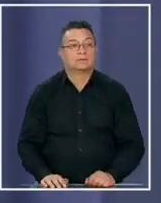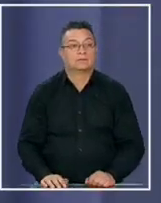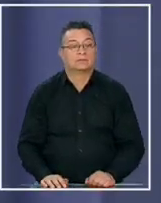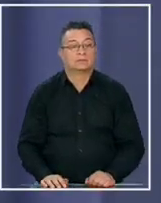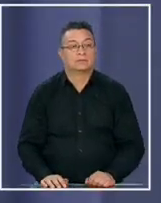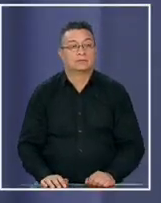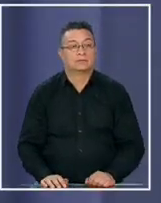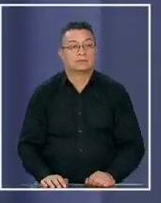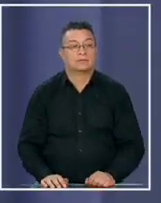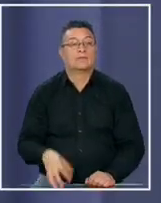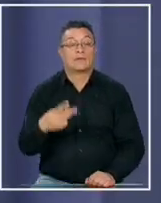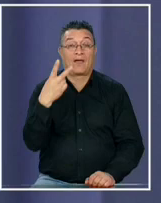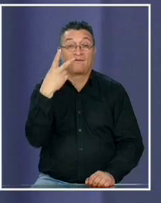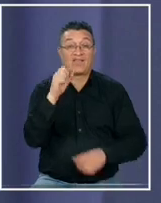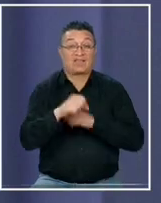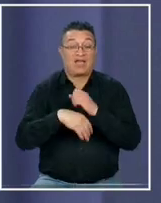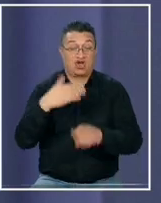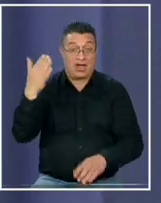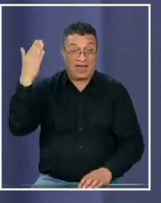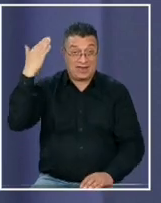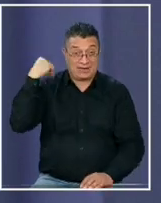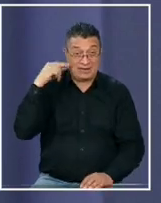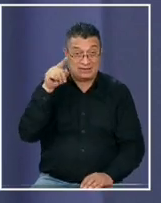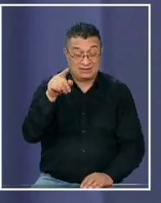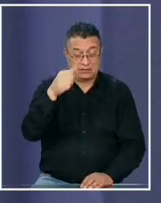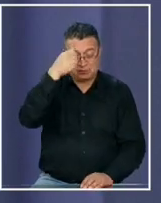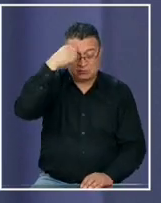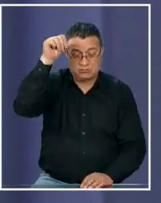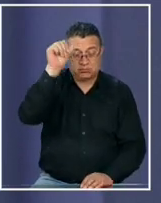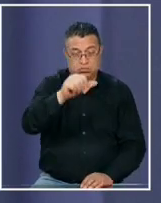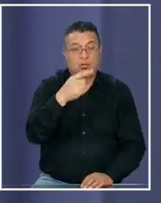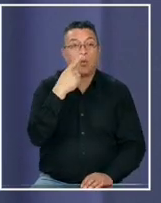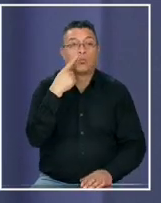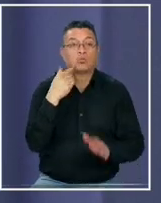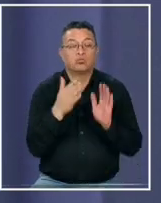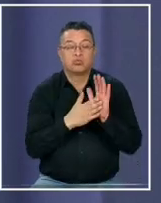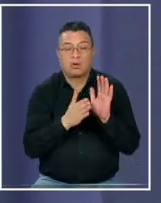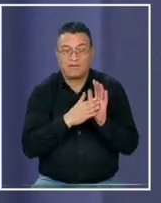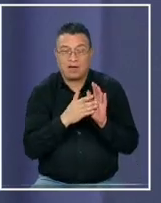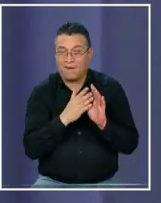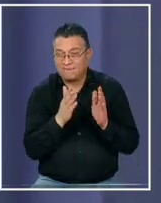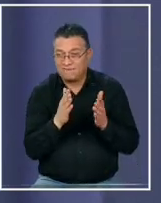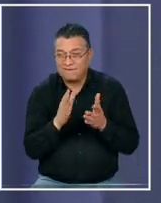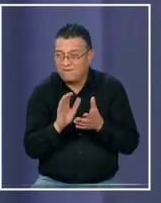20 años atrás Kathleen Fulvick fue condenada con evidencia tendenciosa